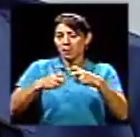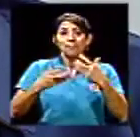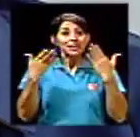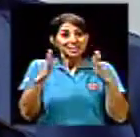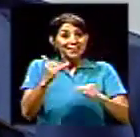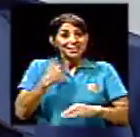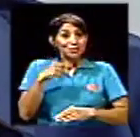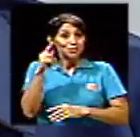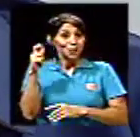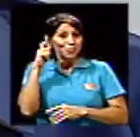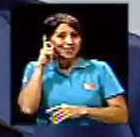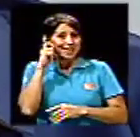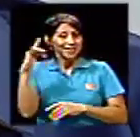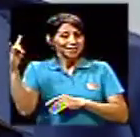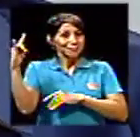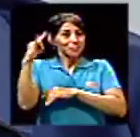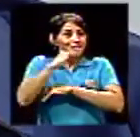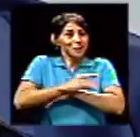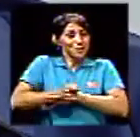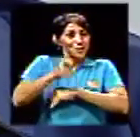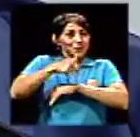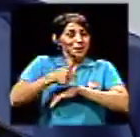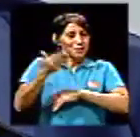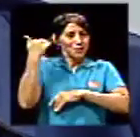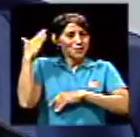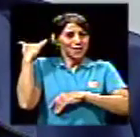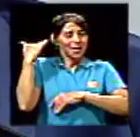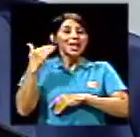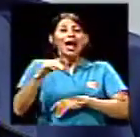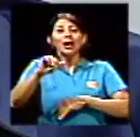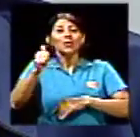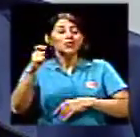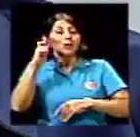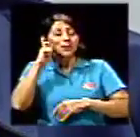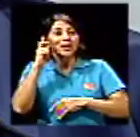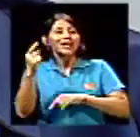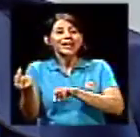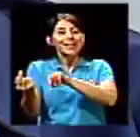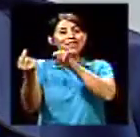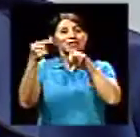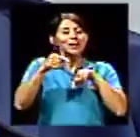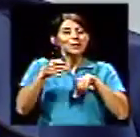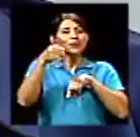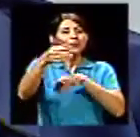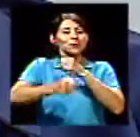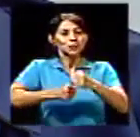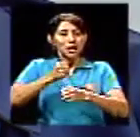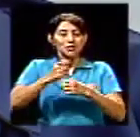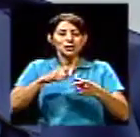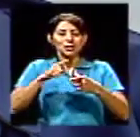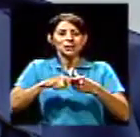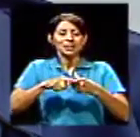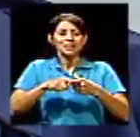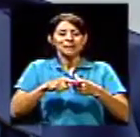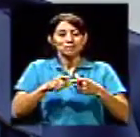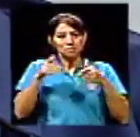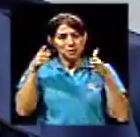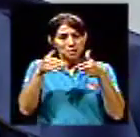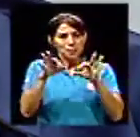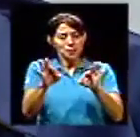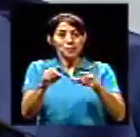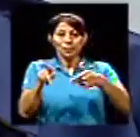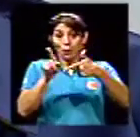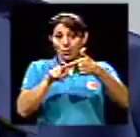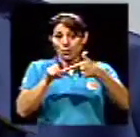y hay otra que regresa en los próximos años. Entonces, yo creo que ahí está bien enfocado. Hay otro punto que es la